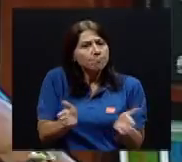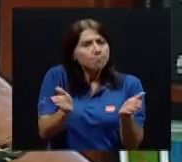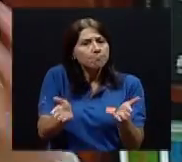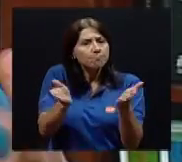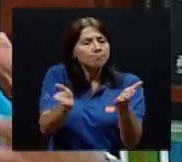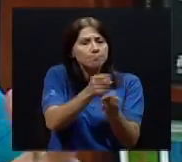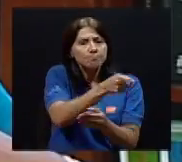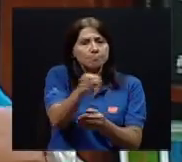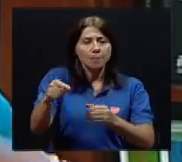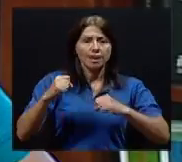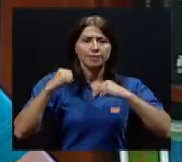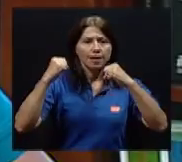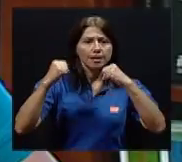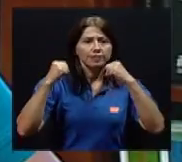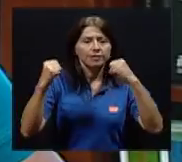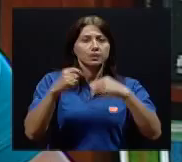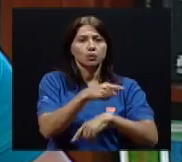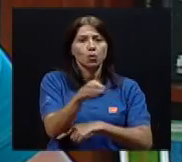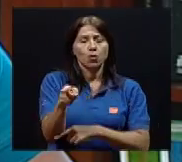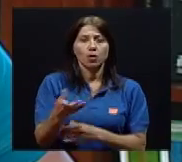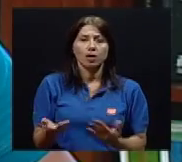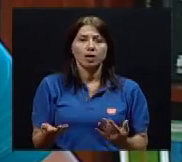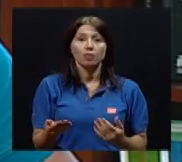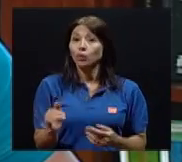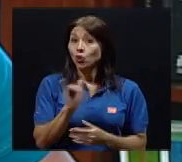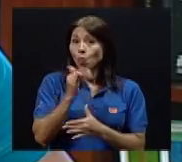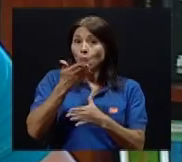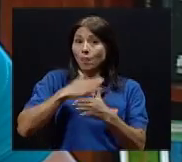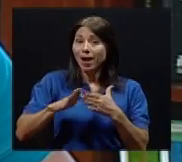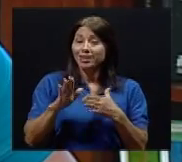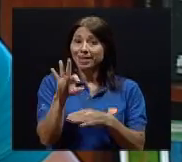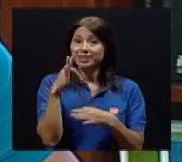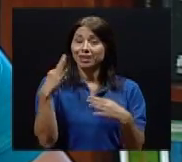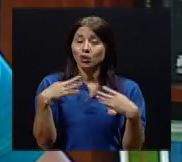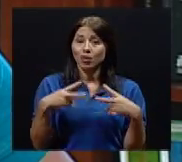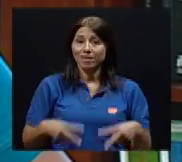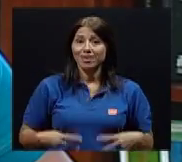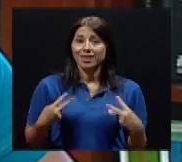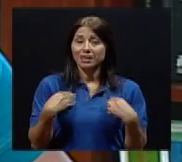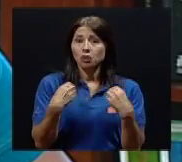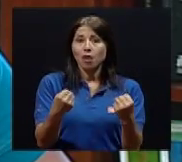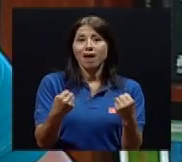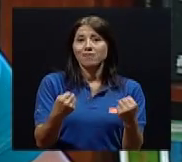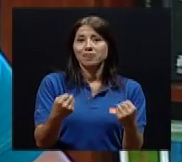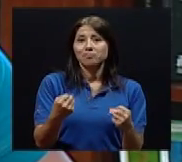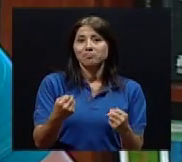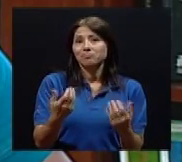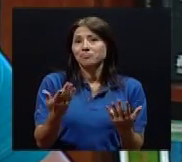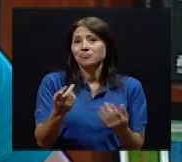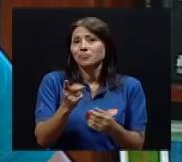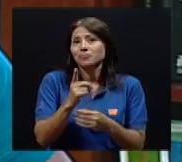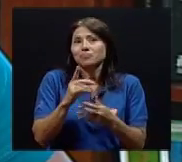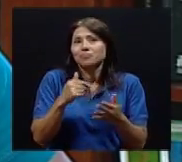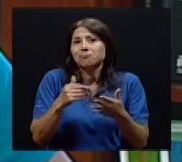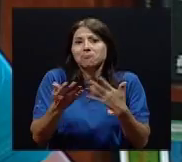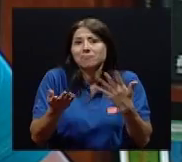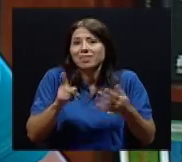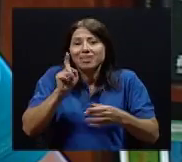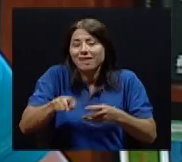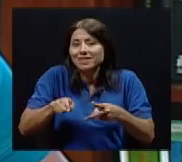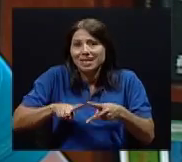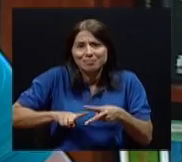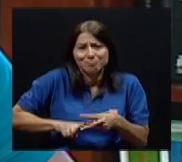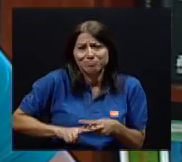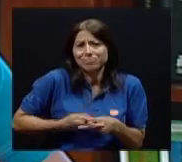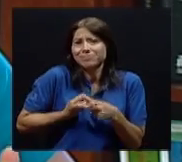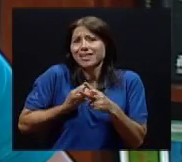ejercicio? Como les decía, como parte de un estilo de vida saludable, nunca es temprano. Puede ser desde que lo tenemos en brazos, desde que el niño